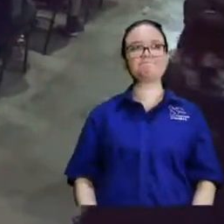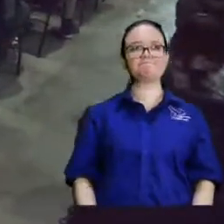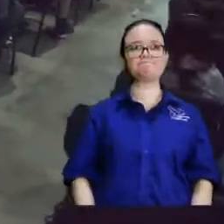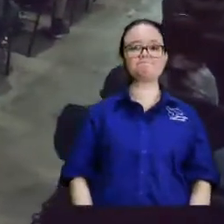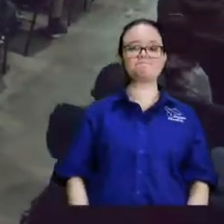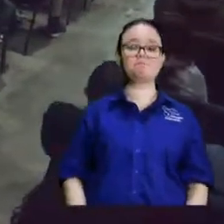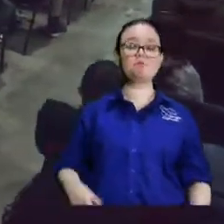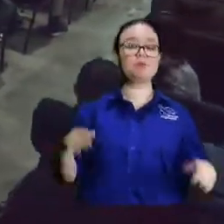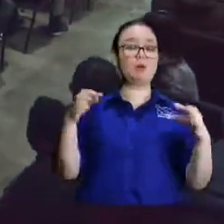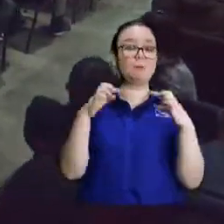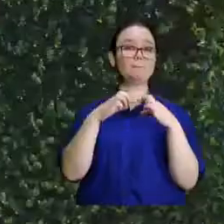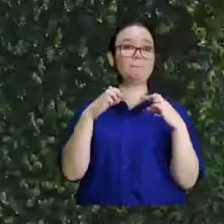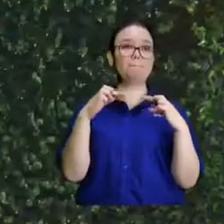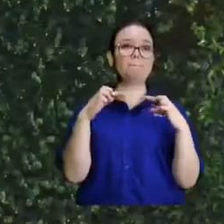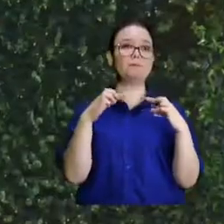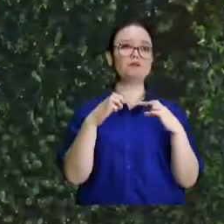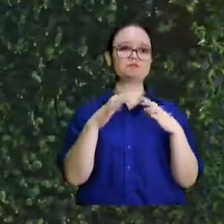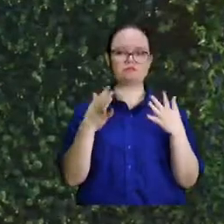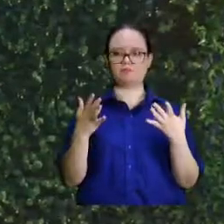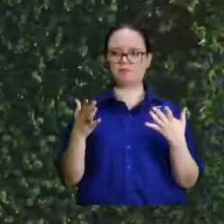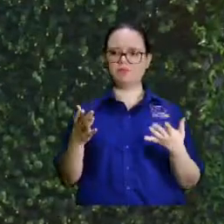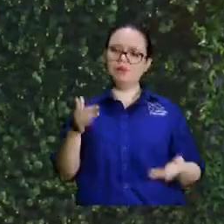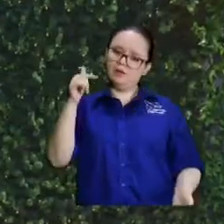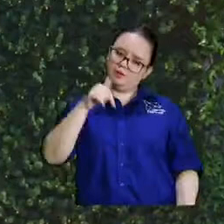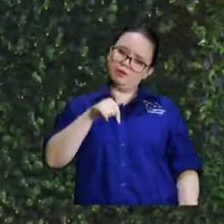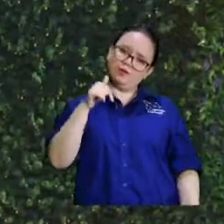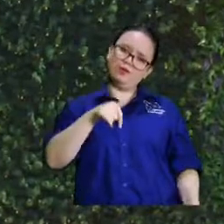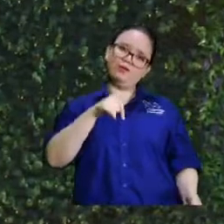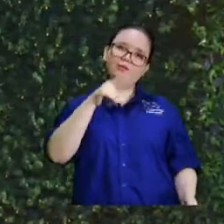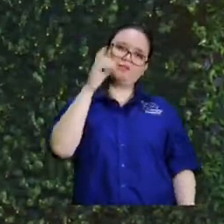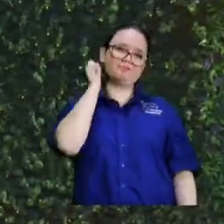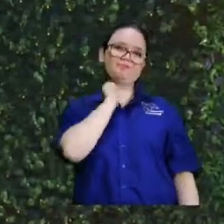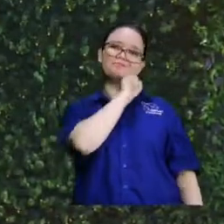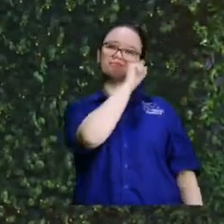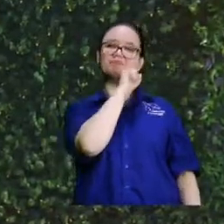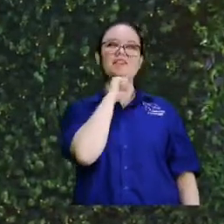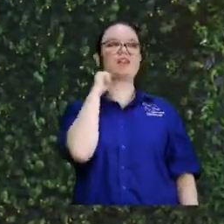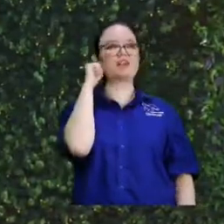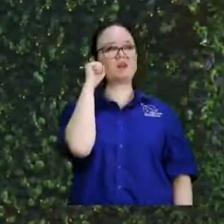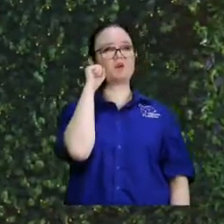el perito ahora estoy o Sergio Enríquez que no le llego a Pablo